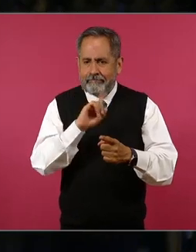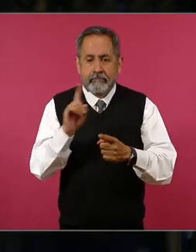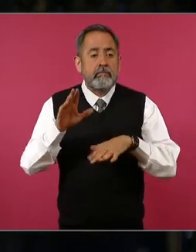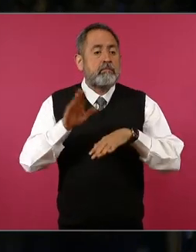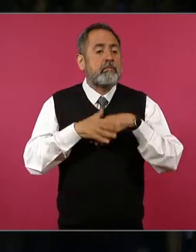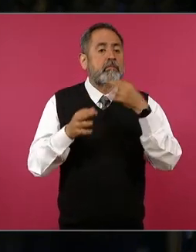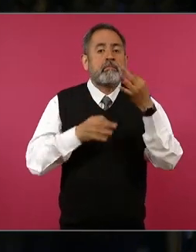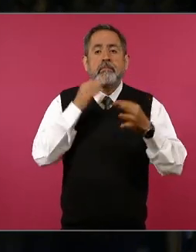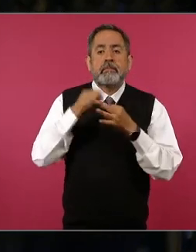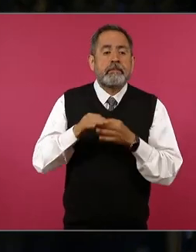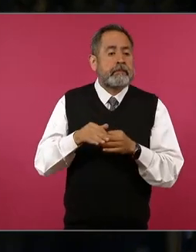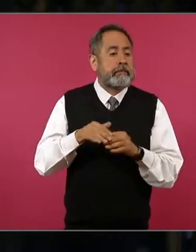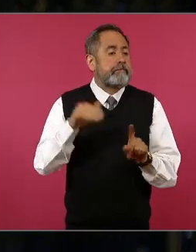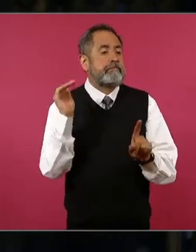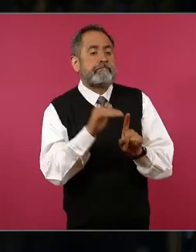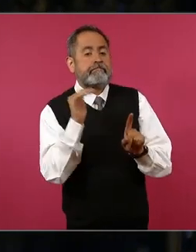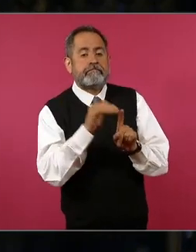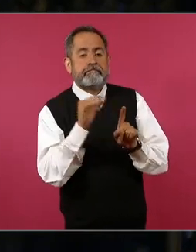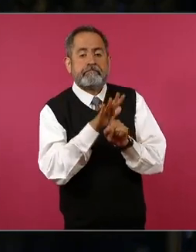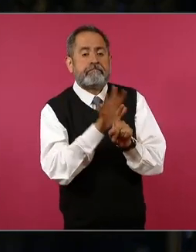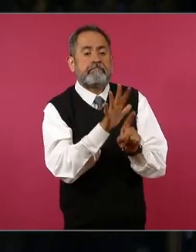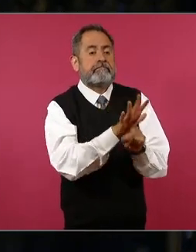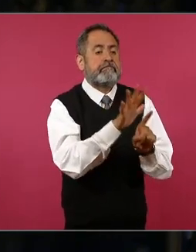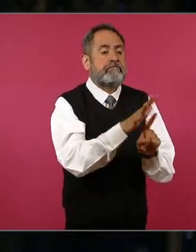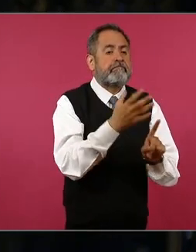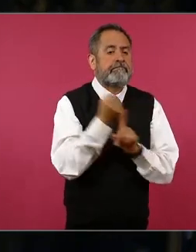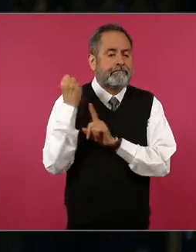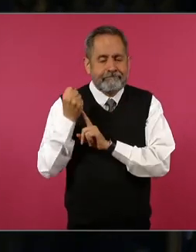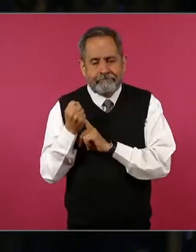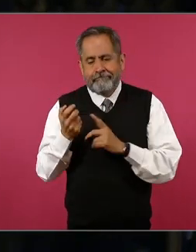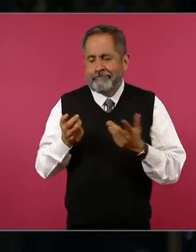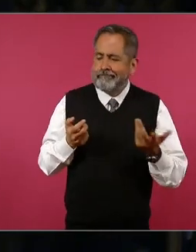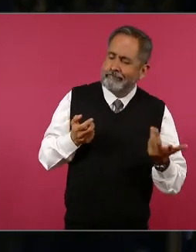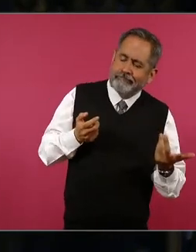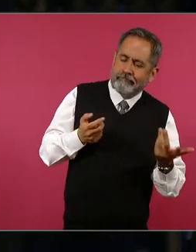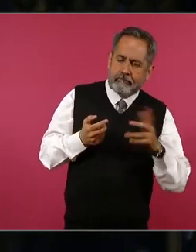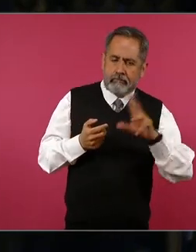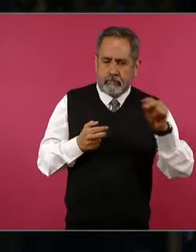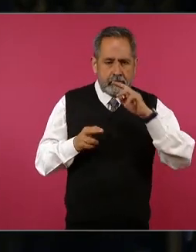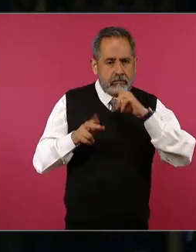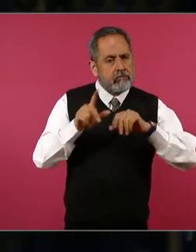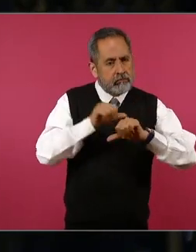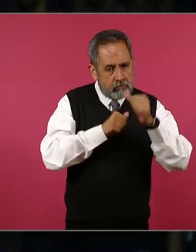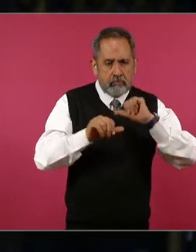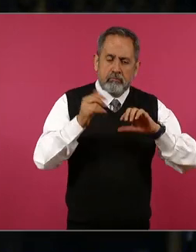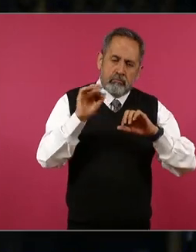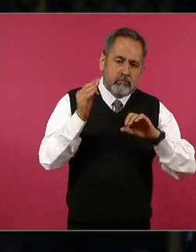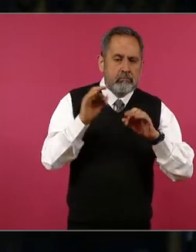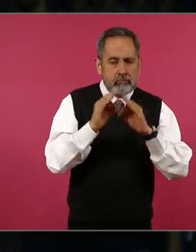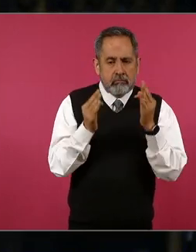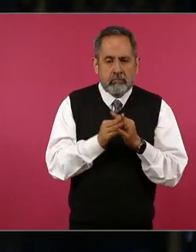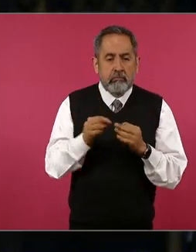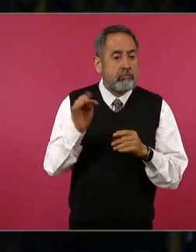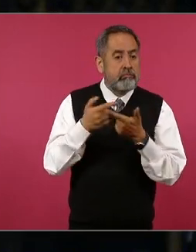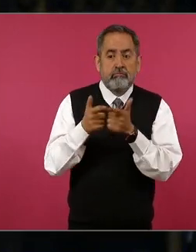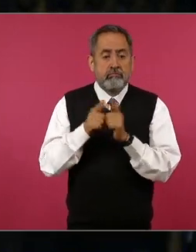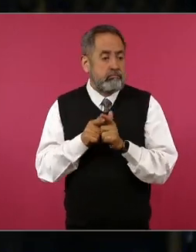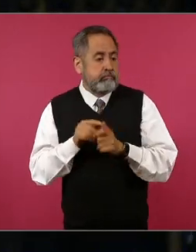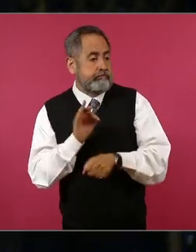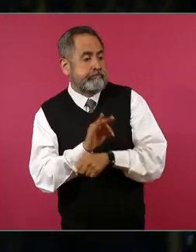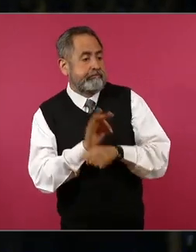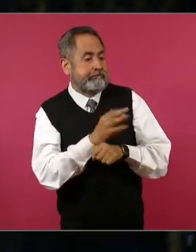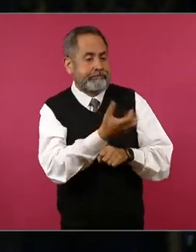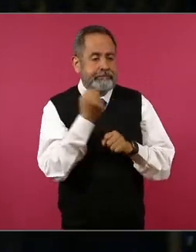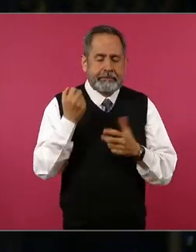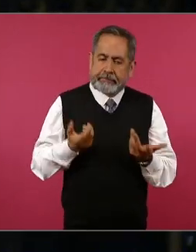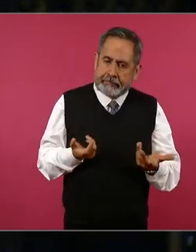promovería lo que se quiere erradicar, ya que llegaría el más popular y quien se pueda relacionar mejor con los grupos de poder. Preguntarle,